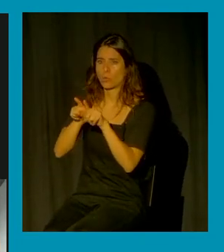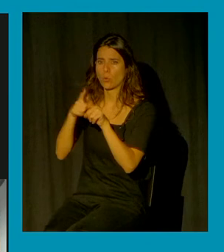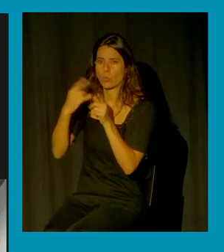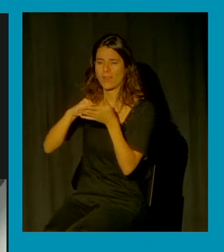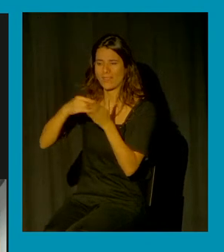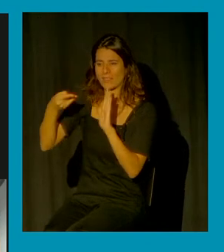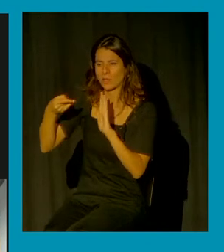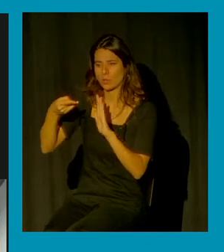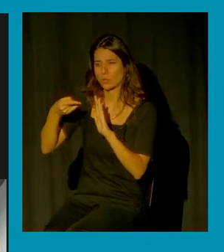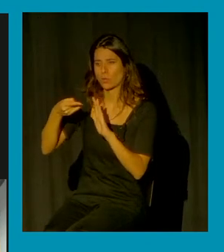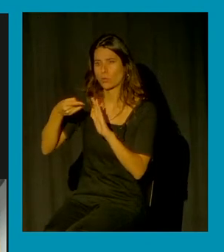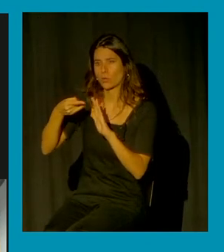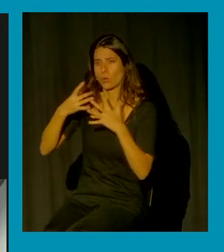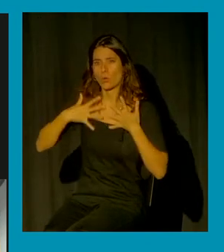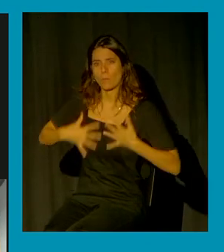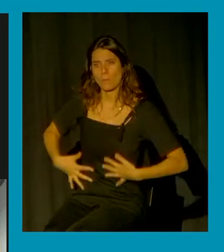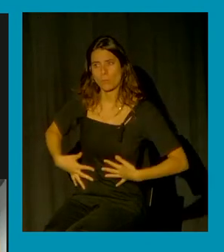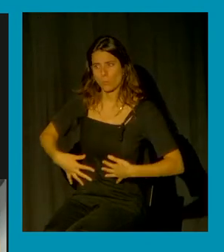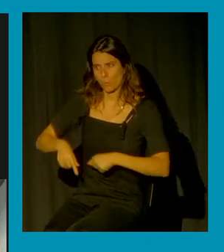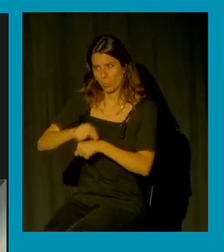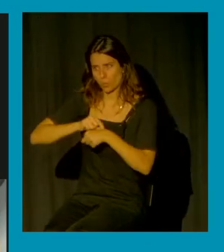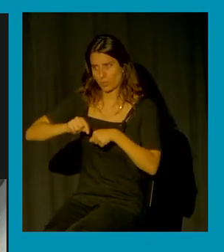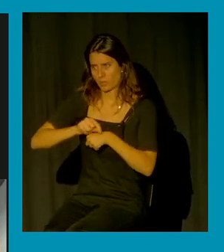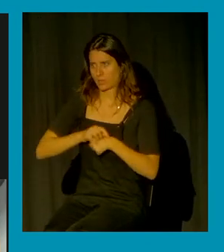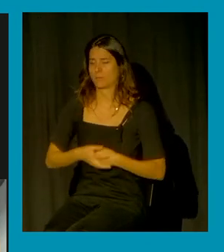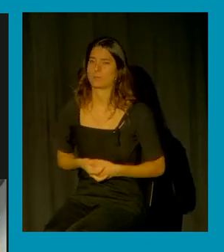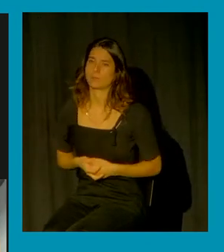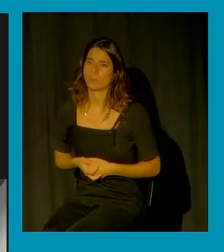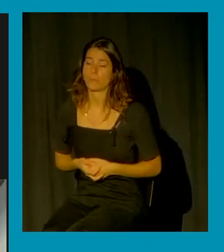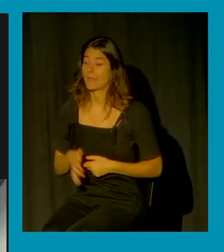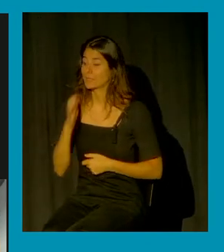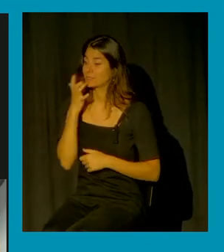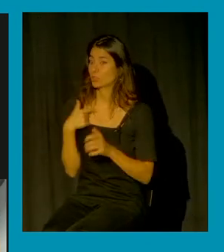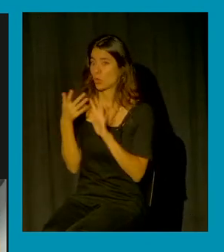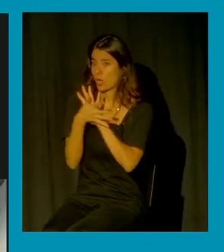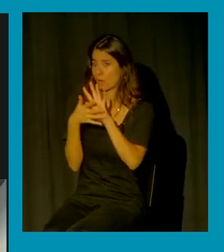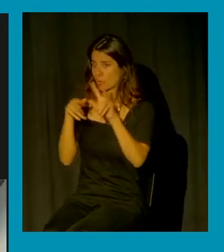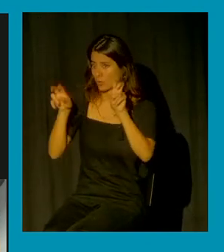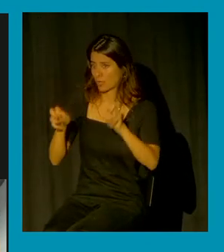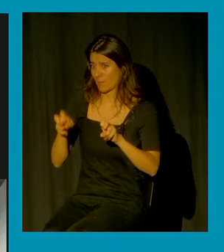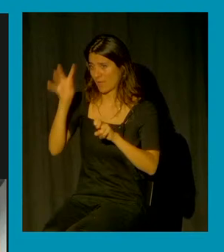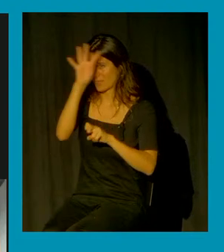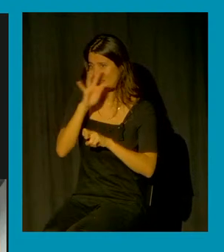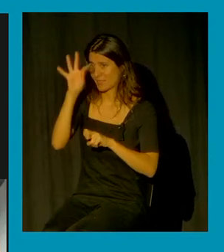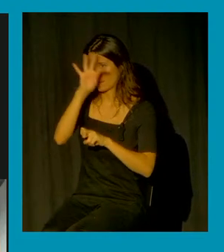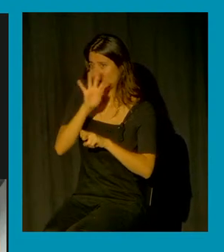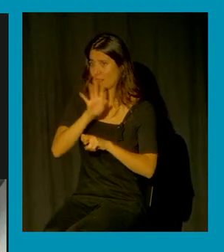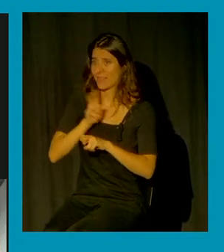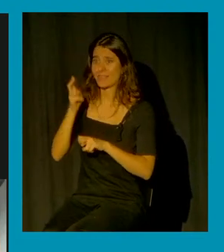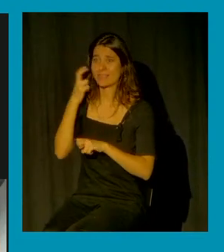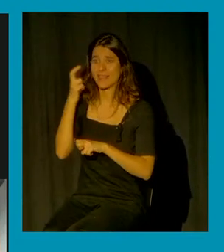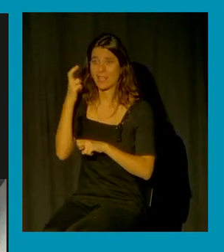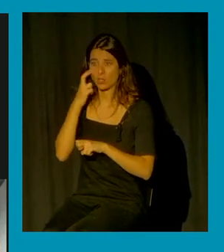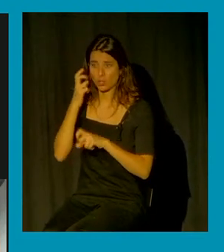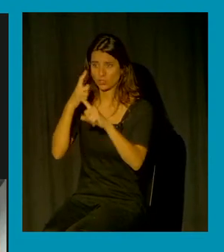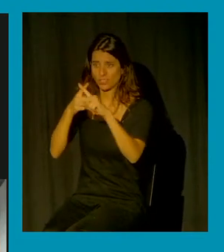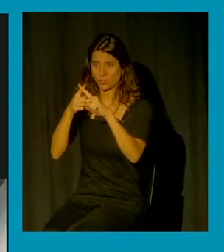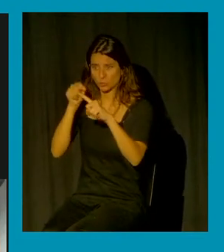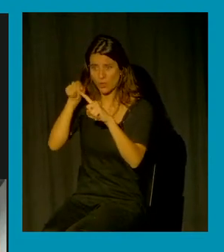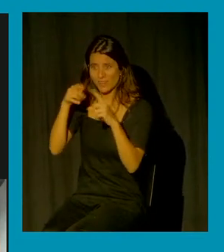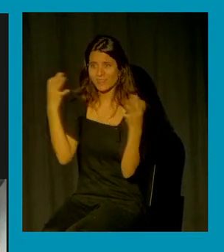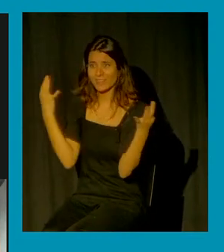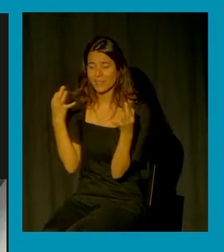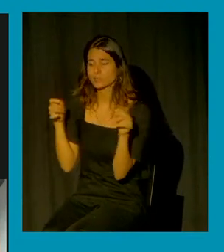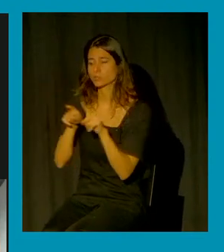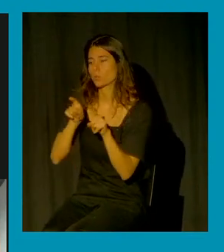biopolítica ¿no? en nuestros cuerpos por lo tanto cuando hablo de la disciplina del terror sexual estoy diciendo que serían todos aquellos